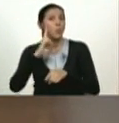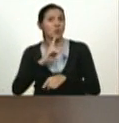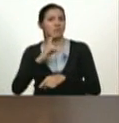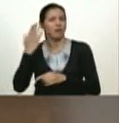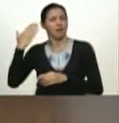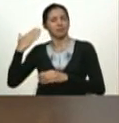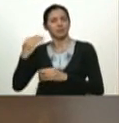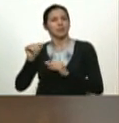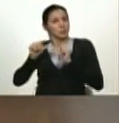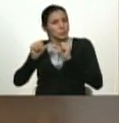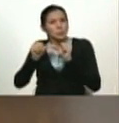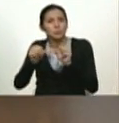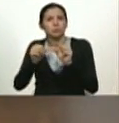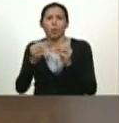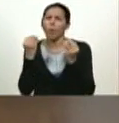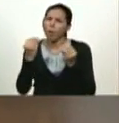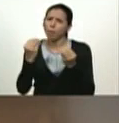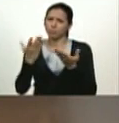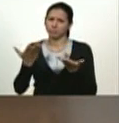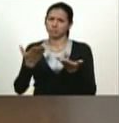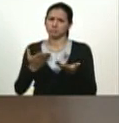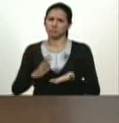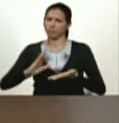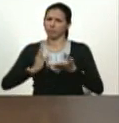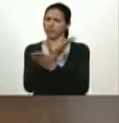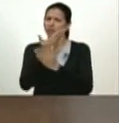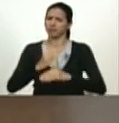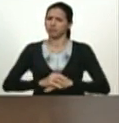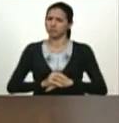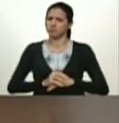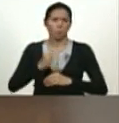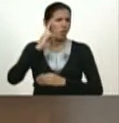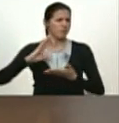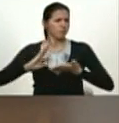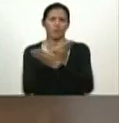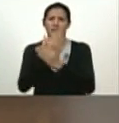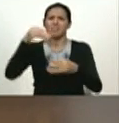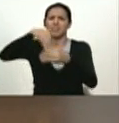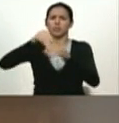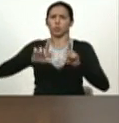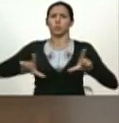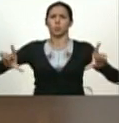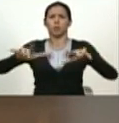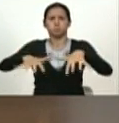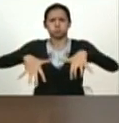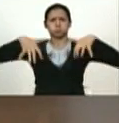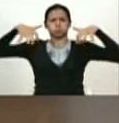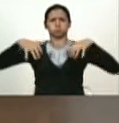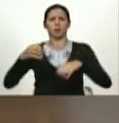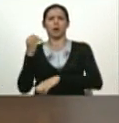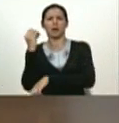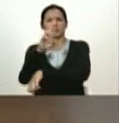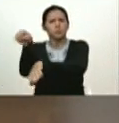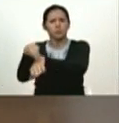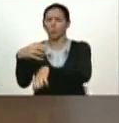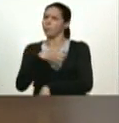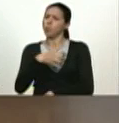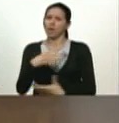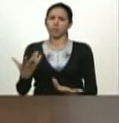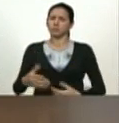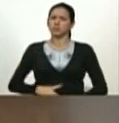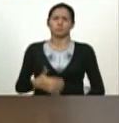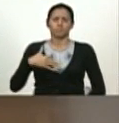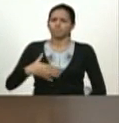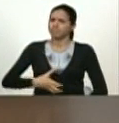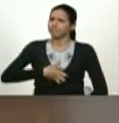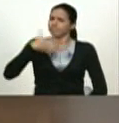¿Cómo va a ser expulsado casi a patadas de la Asamblea Nacional nuestro libertador? No puedo dejar de manifestar mi